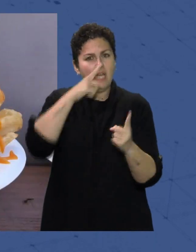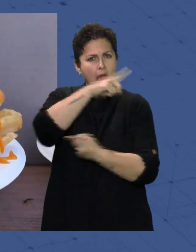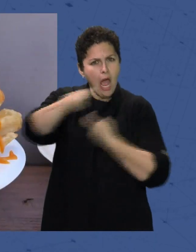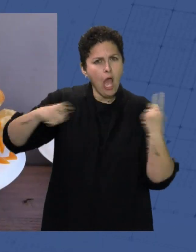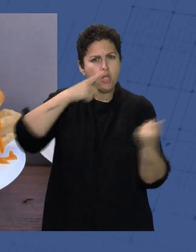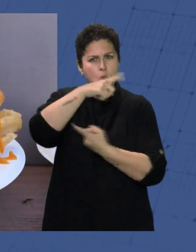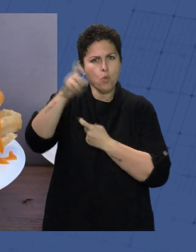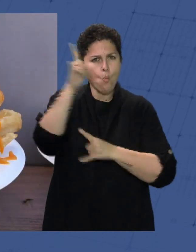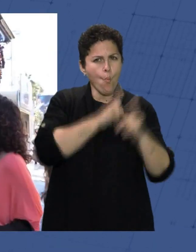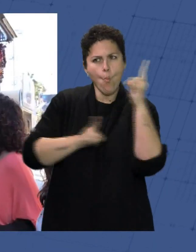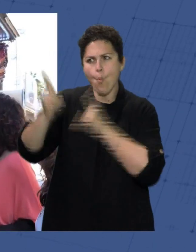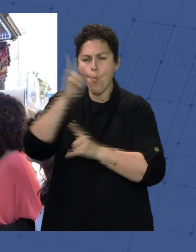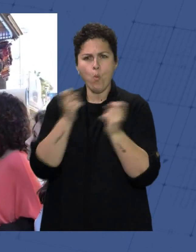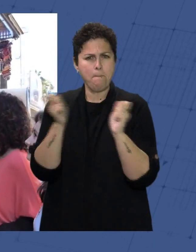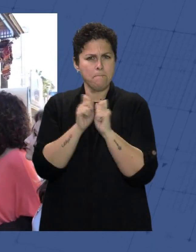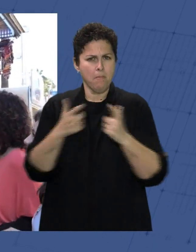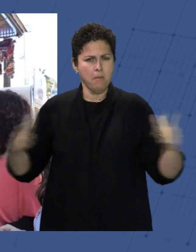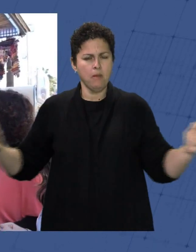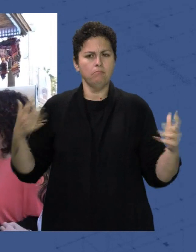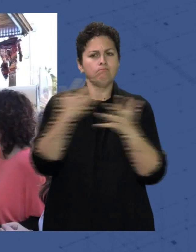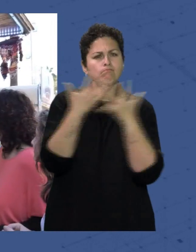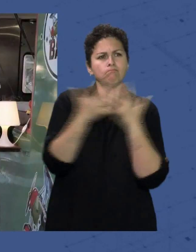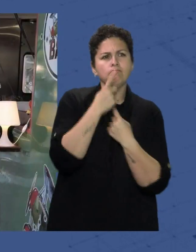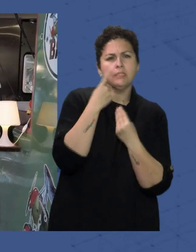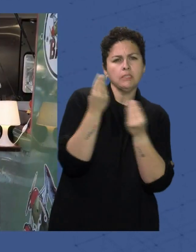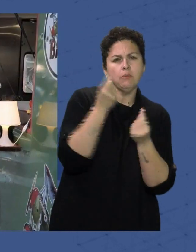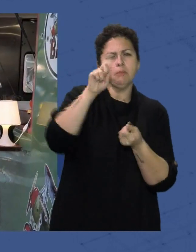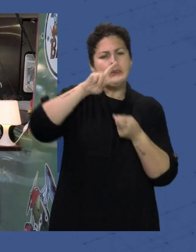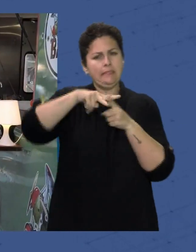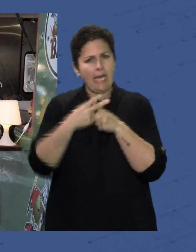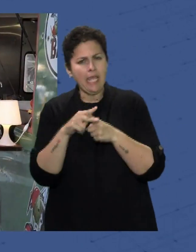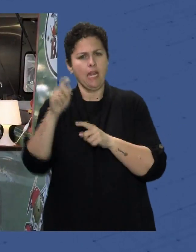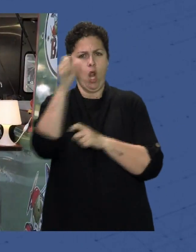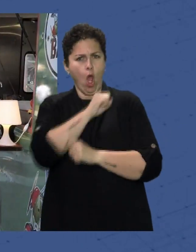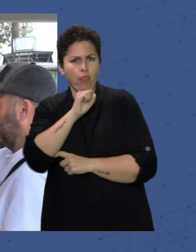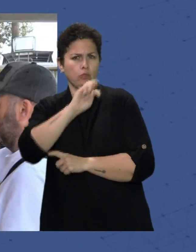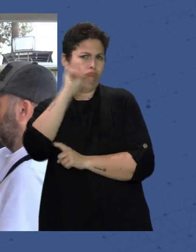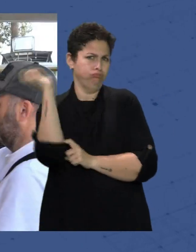adeptos y que mezcla los mejores sabores del mundo con talleres, conciertos y otras actividades